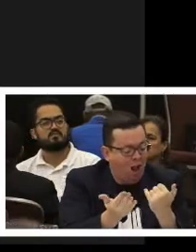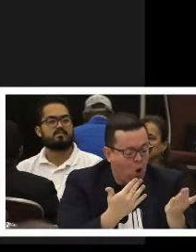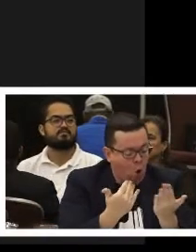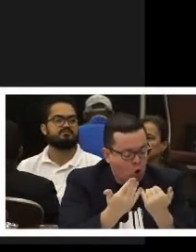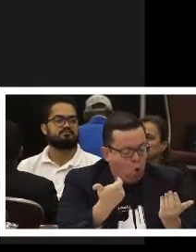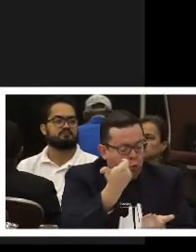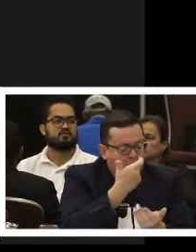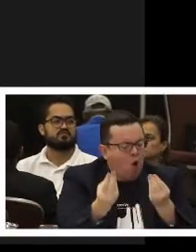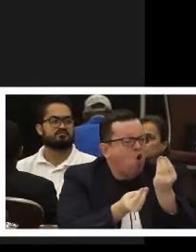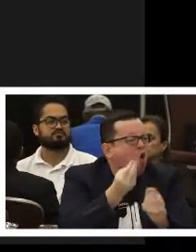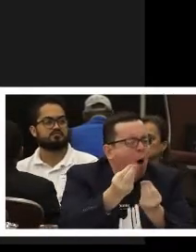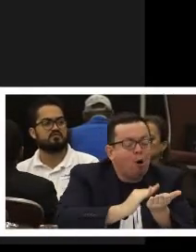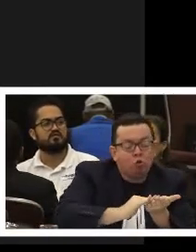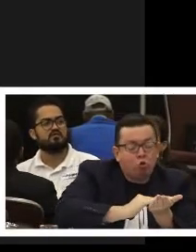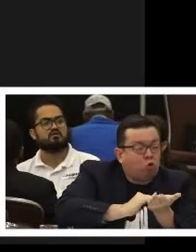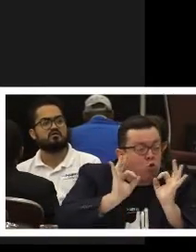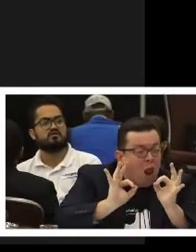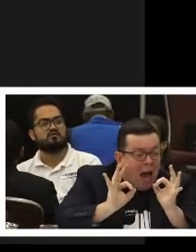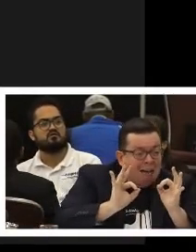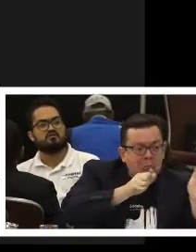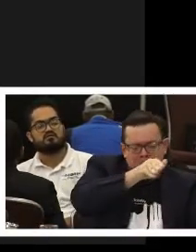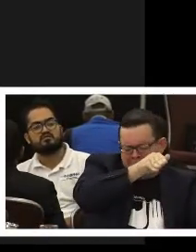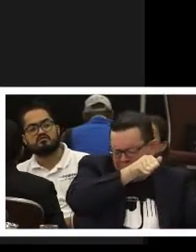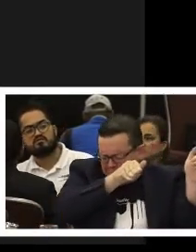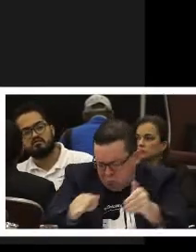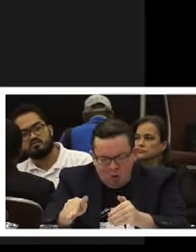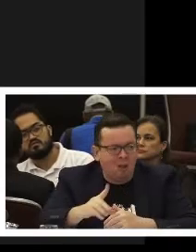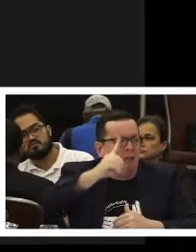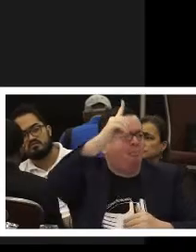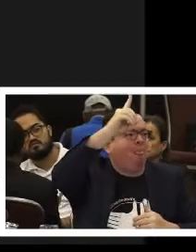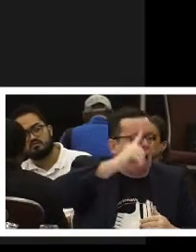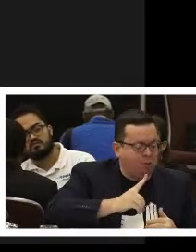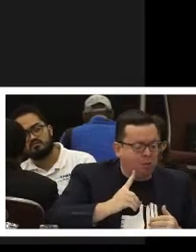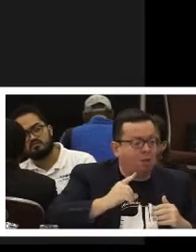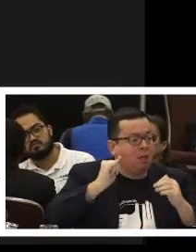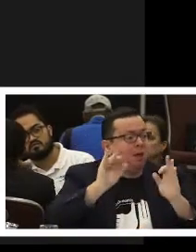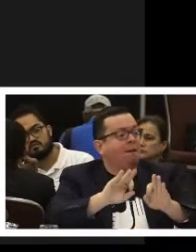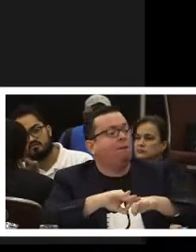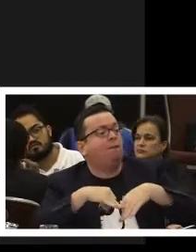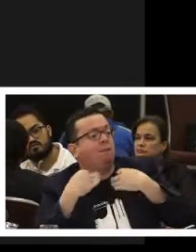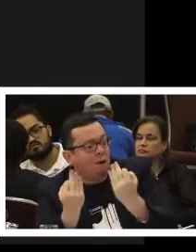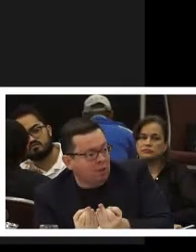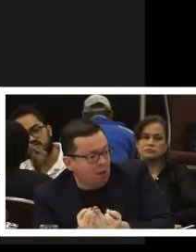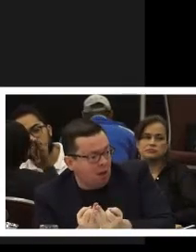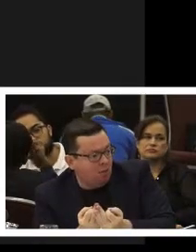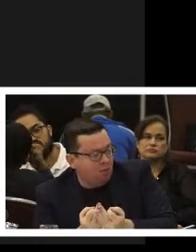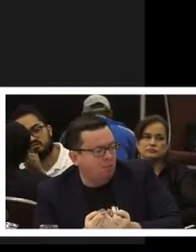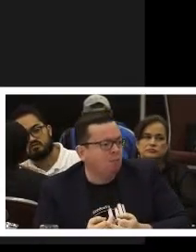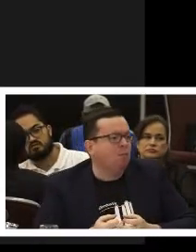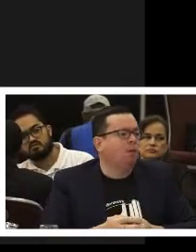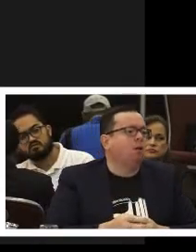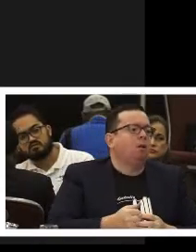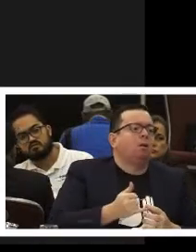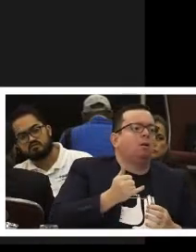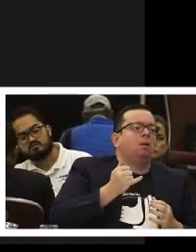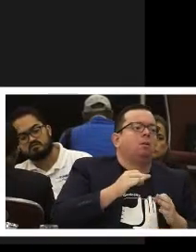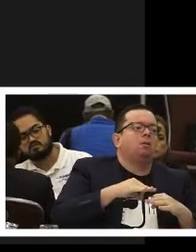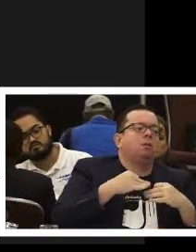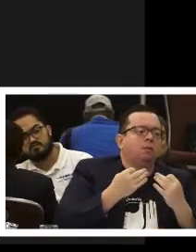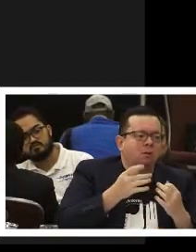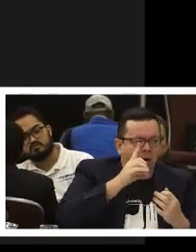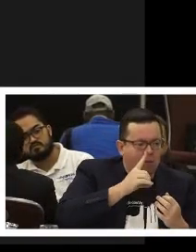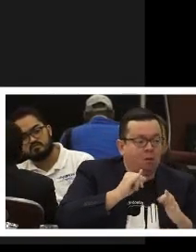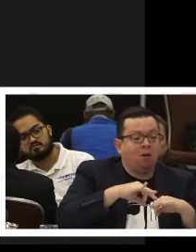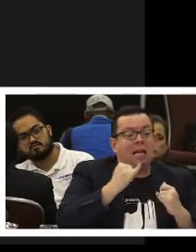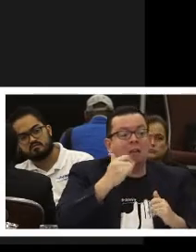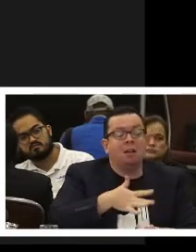de continuo diálogo entre factores del Estado y la sociedad civil, con el objetivo de buscar garantías para las personas